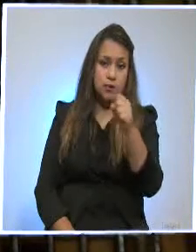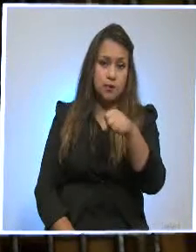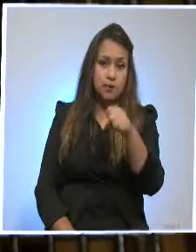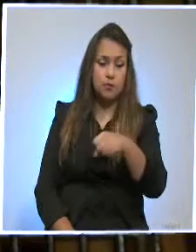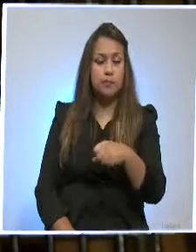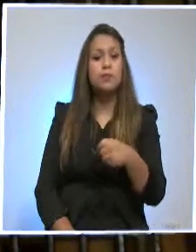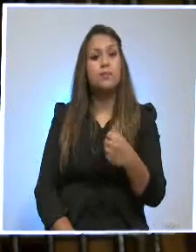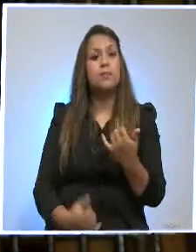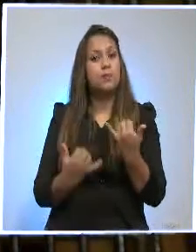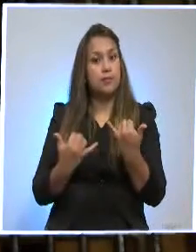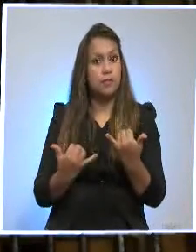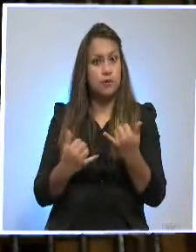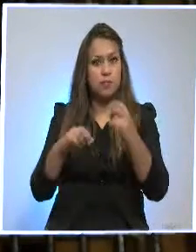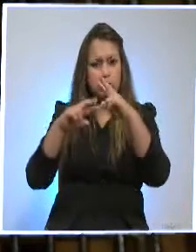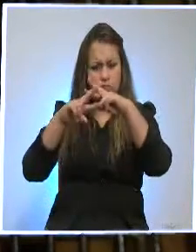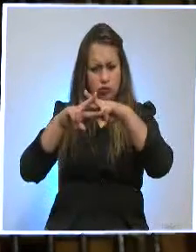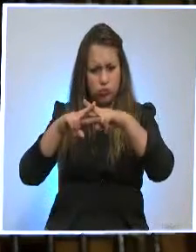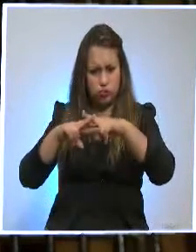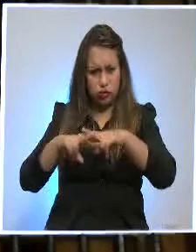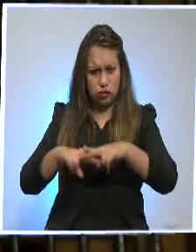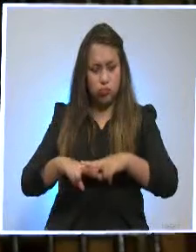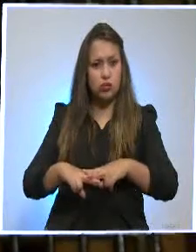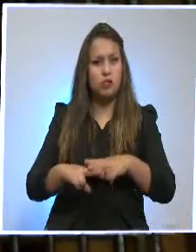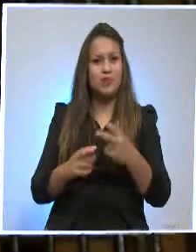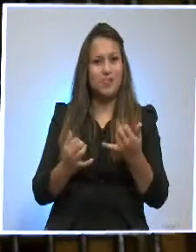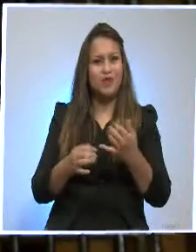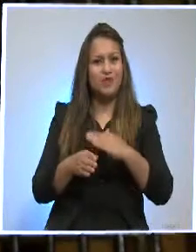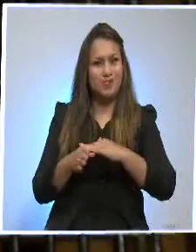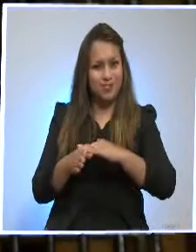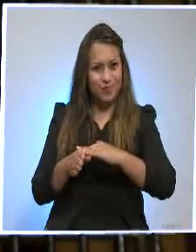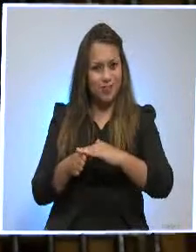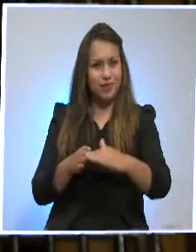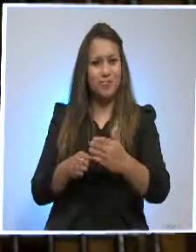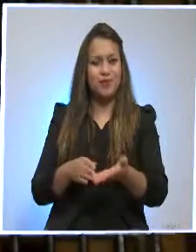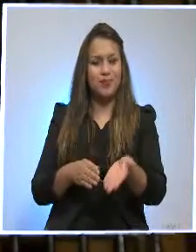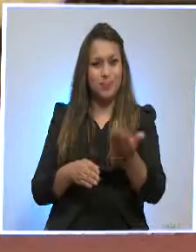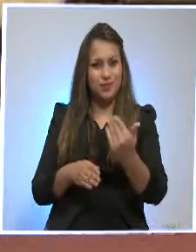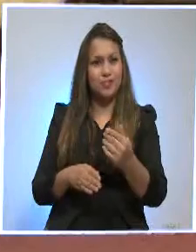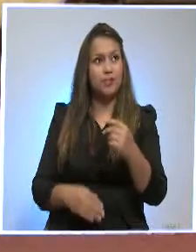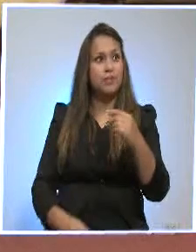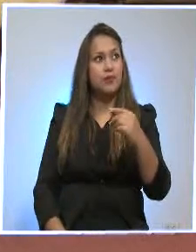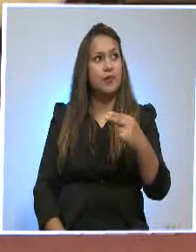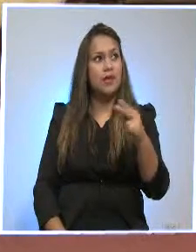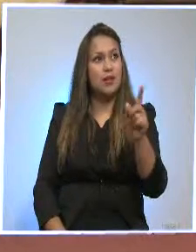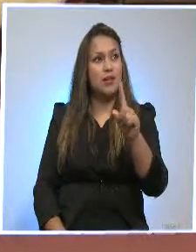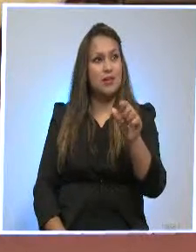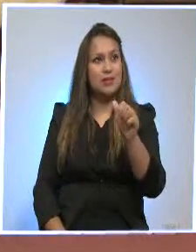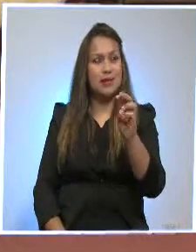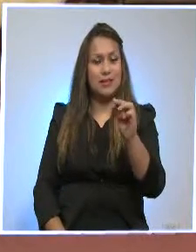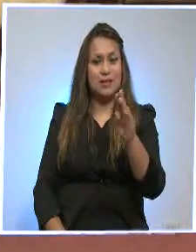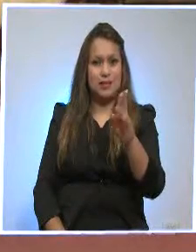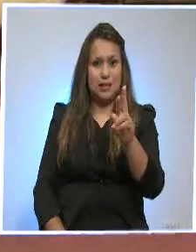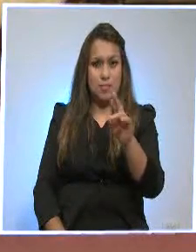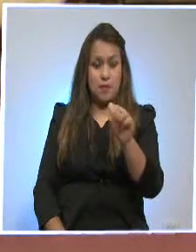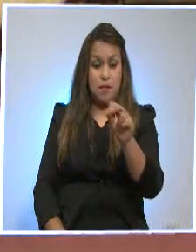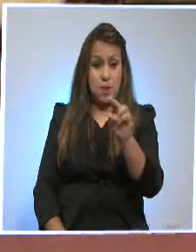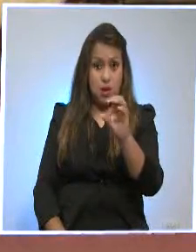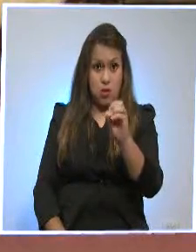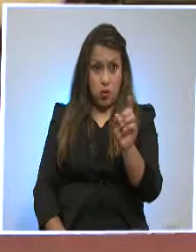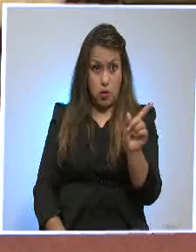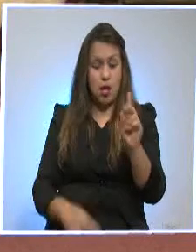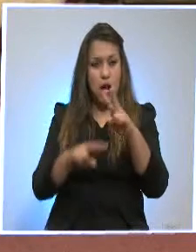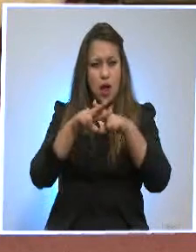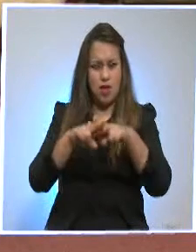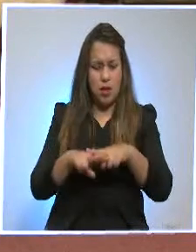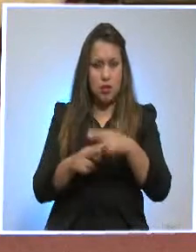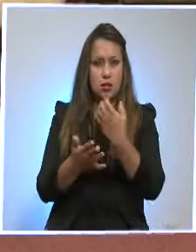inmediato con el análisis con nuestro invitado de hoy, se trata de Pablo Zambrano Pontón, él es analista económico